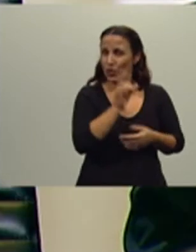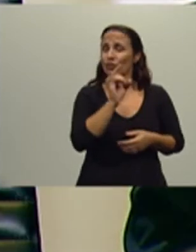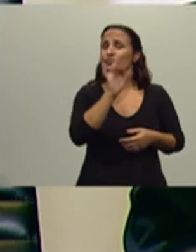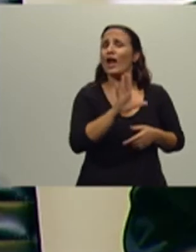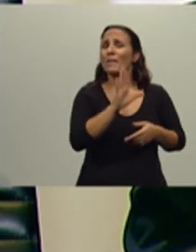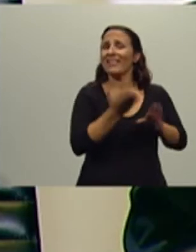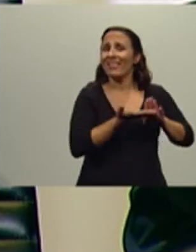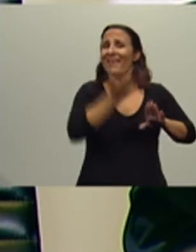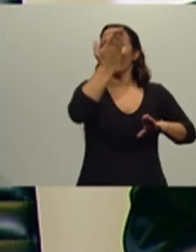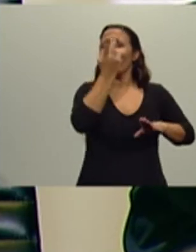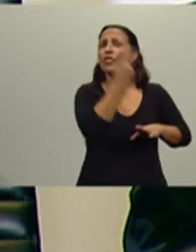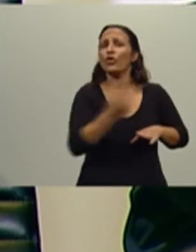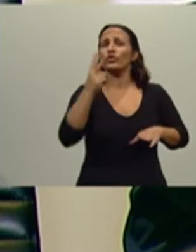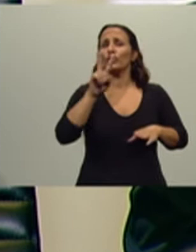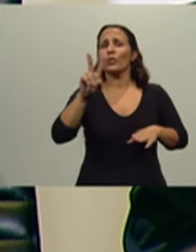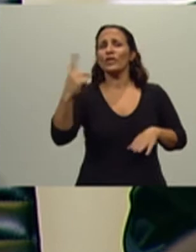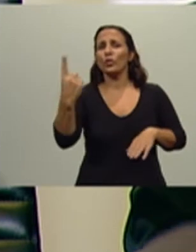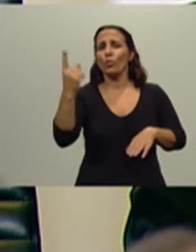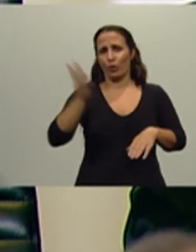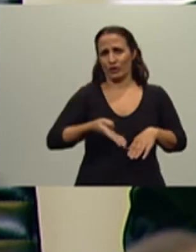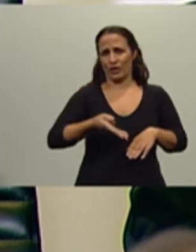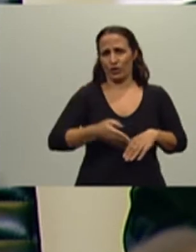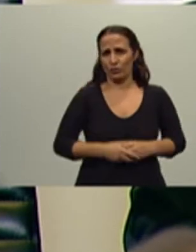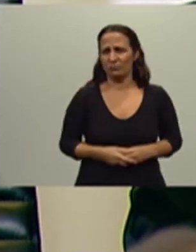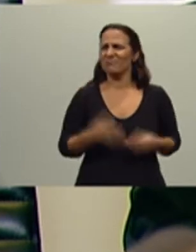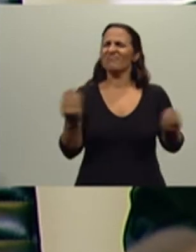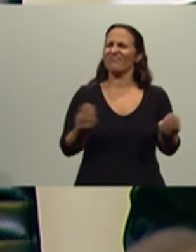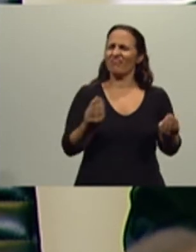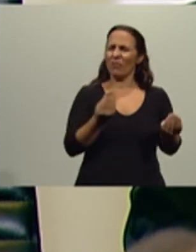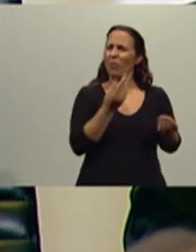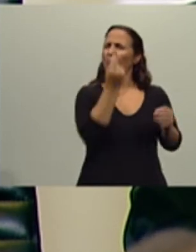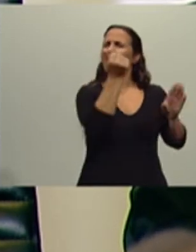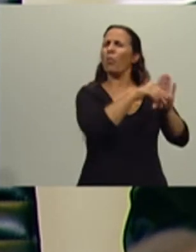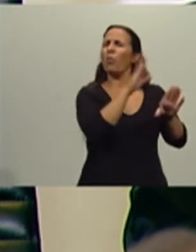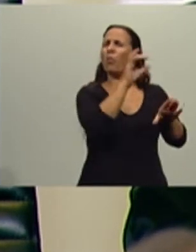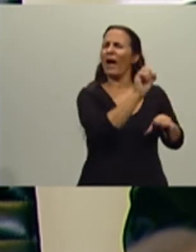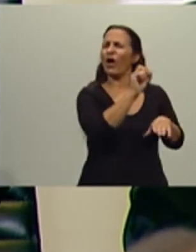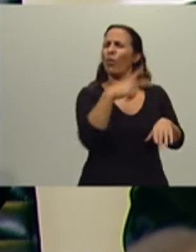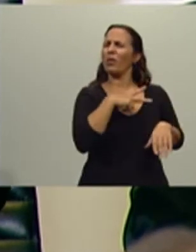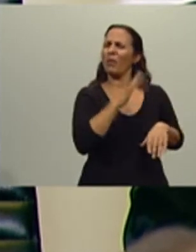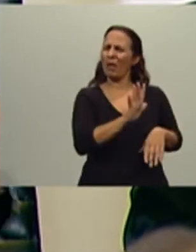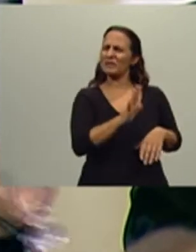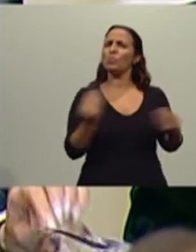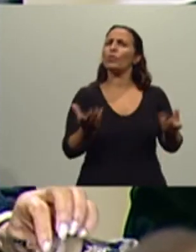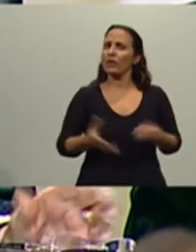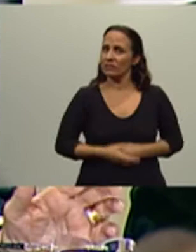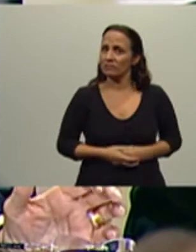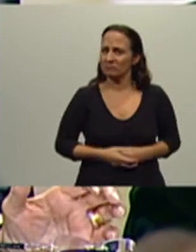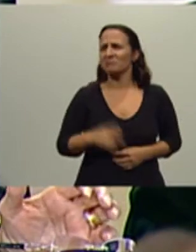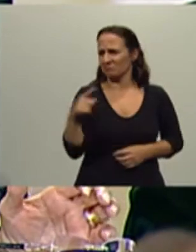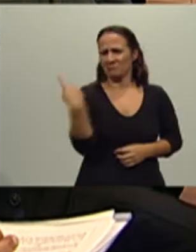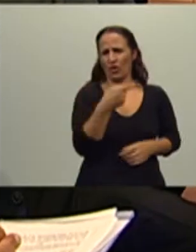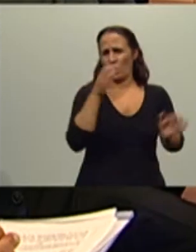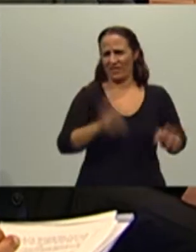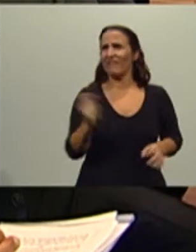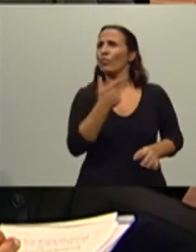creció el 221%. ¿Por qué hacen esto los bancos privados? Es muy simple, es muy sencillo, lo saben todos los